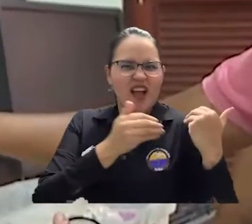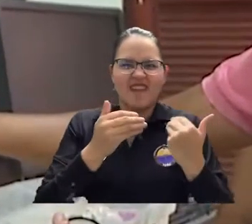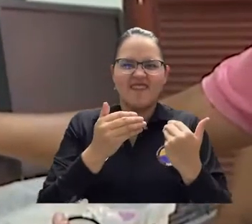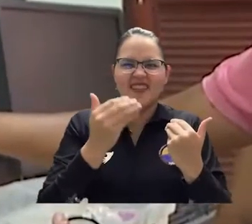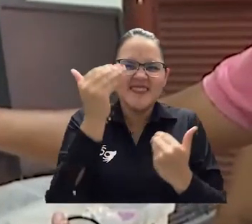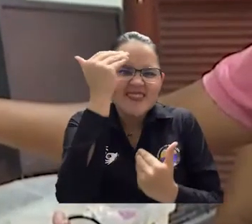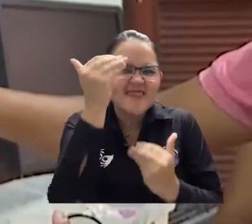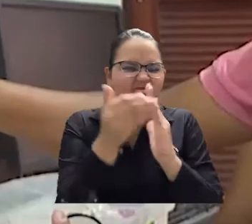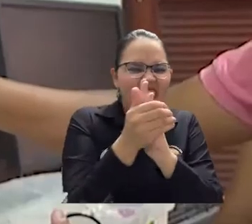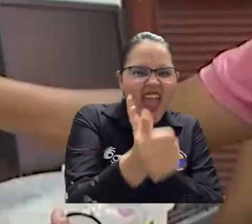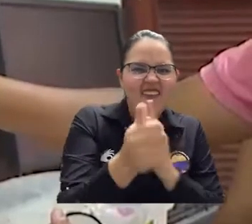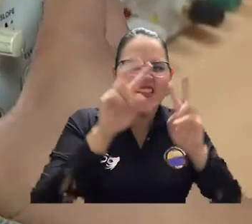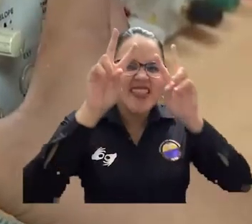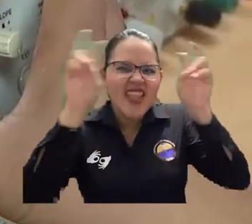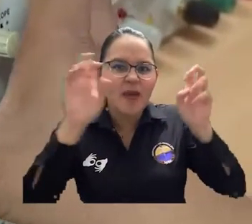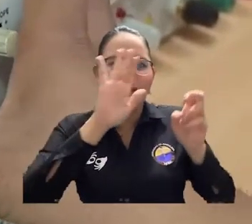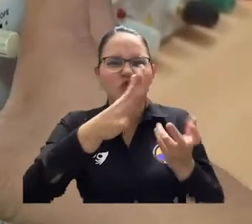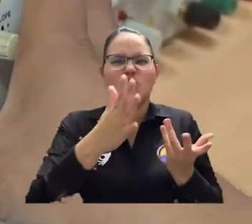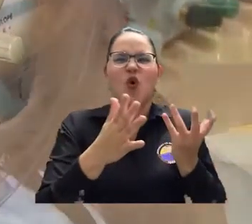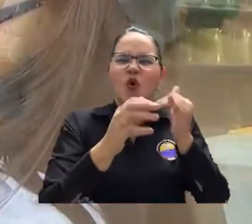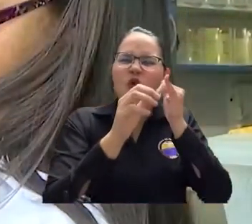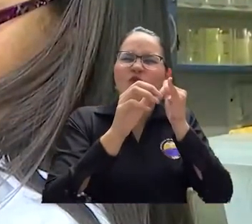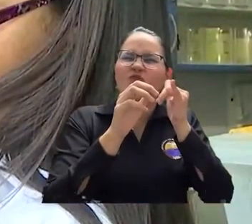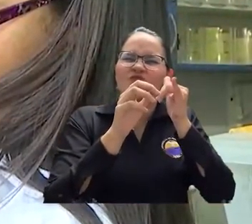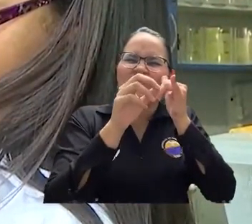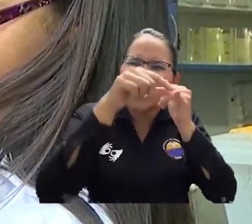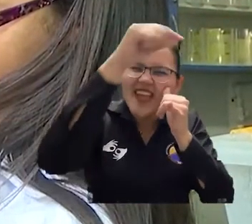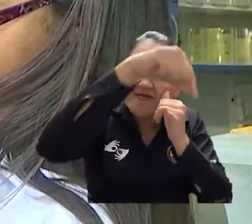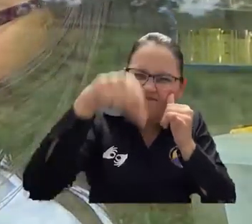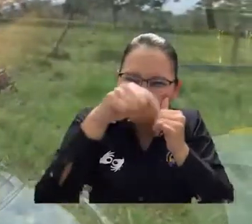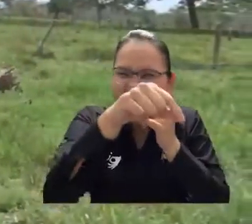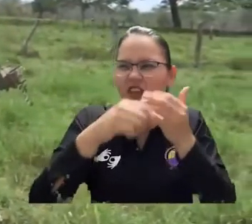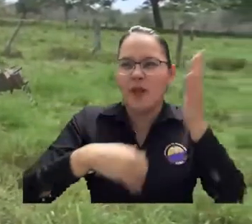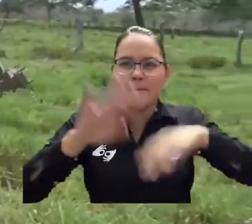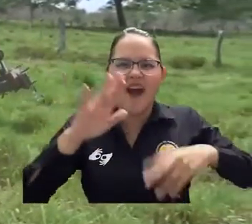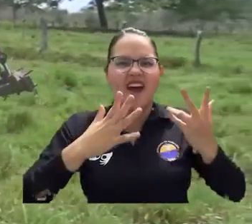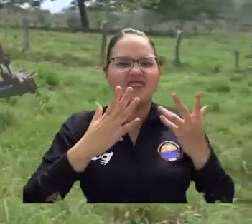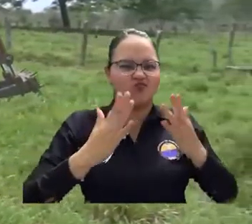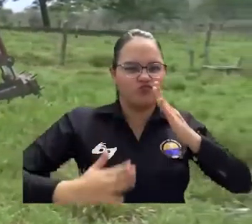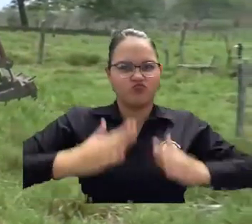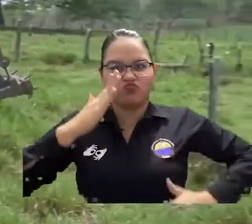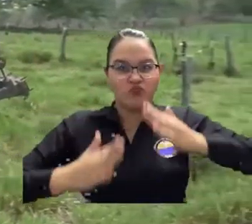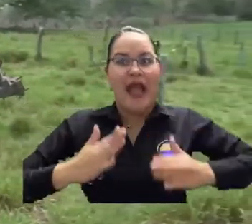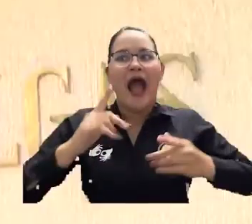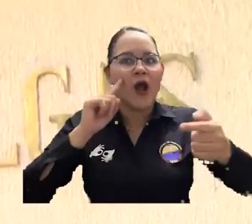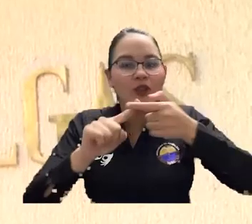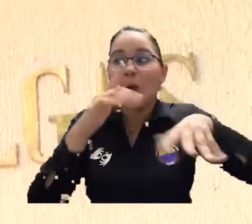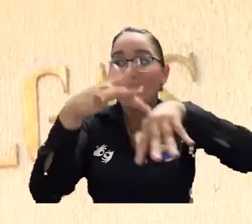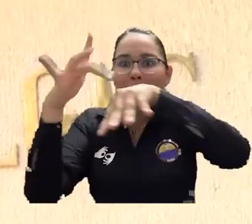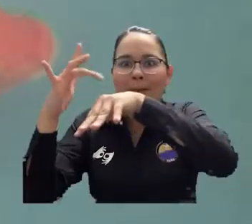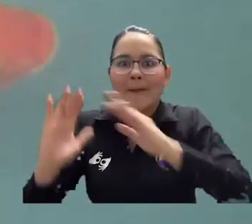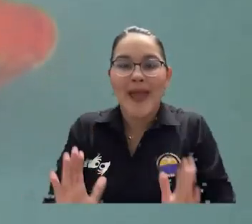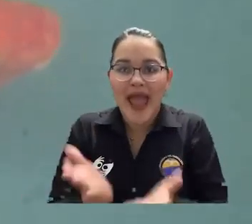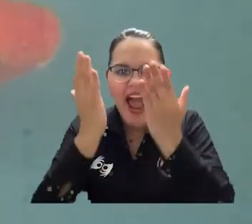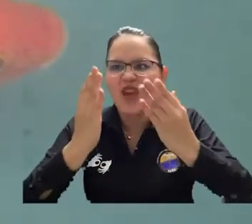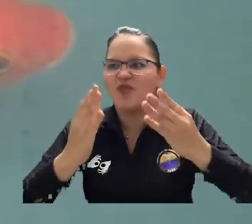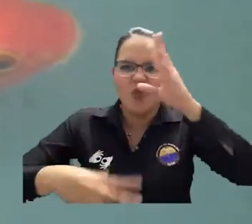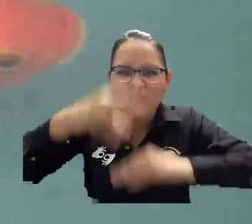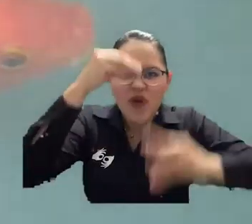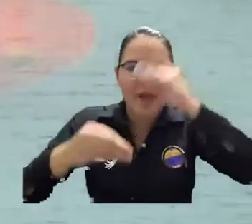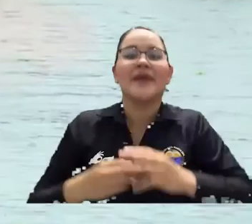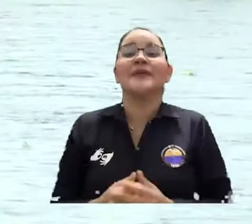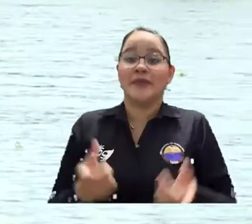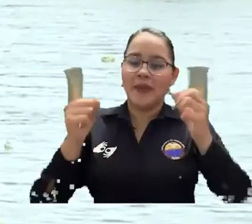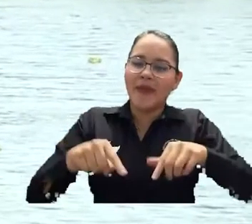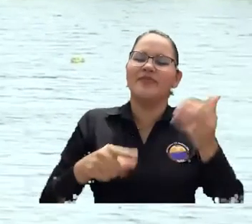apoyo de programas como ingeniería electrónica y practicantes de programas como agronomía, ingeniería pesquera para